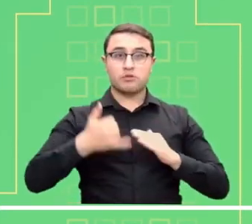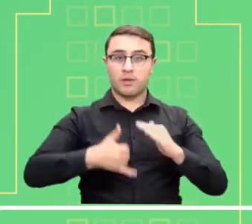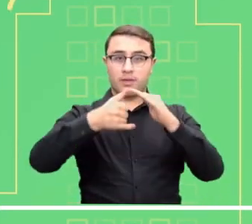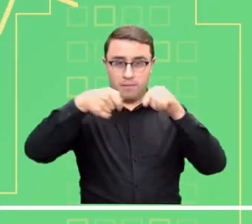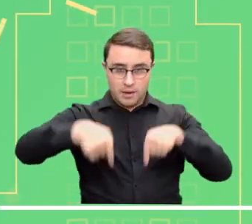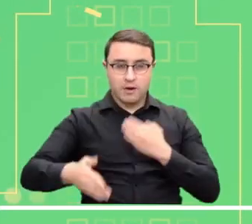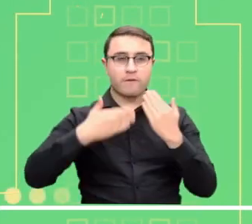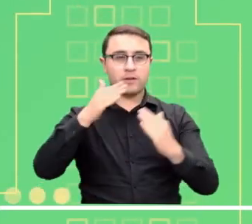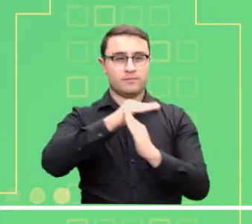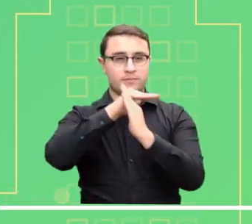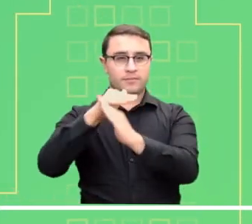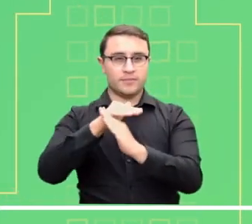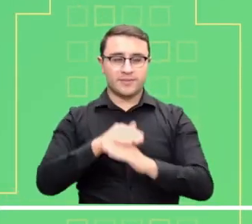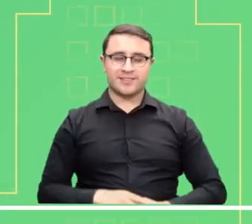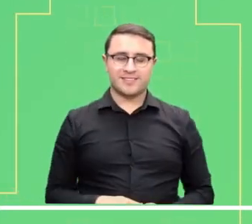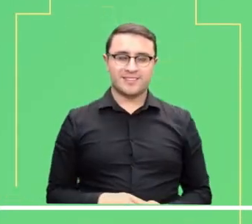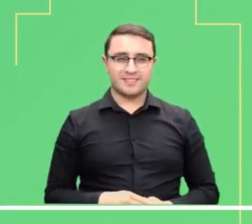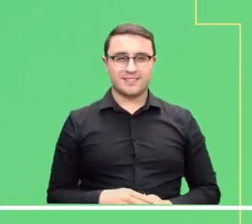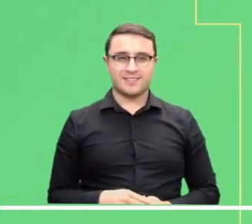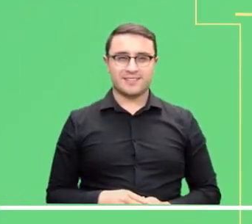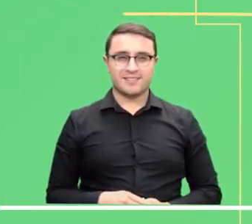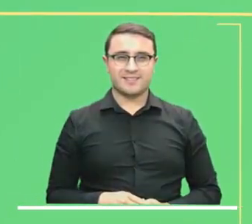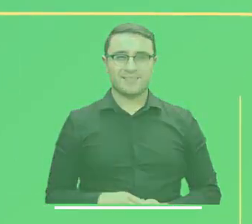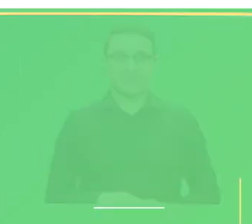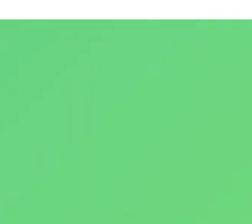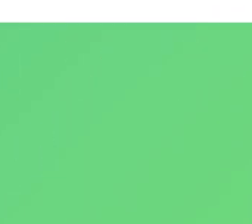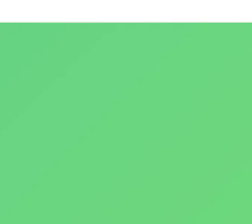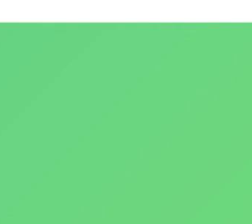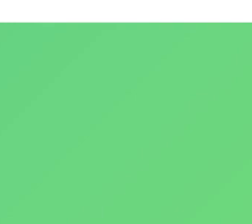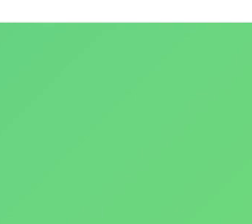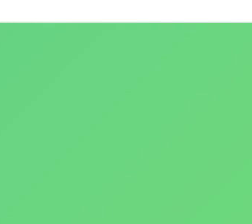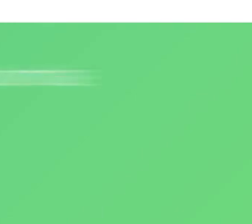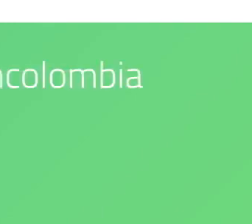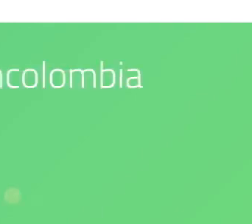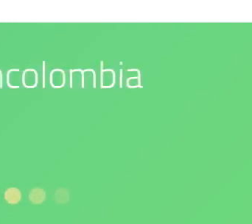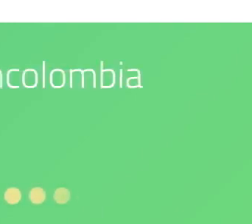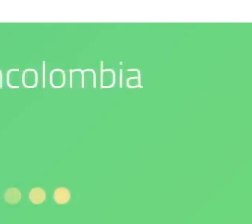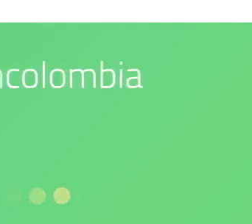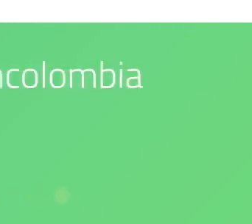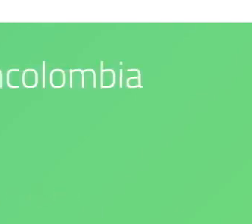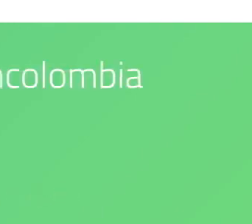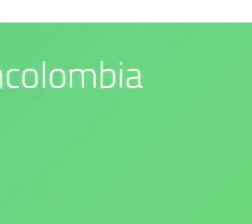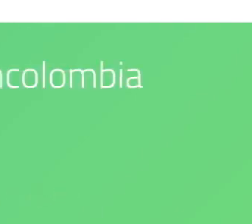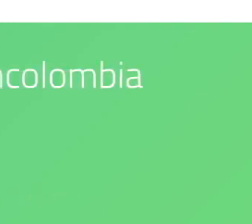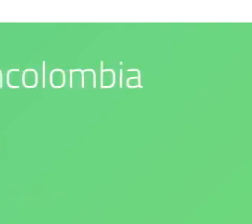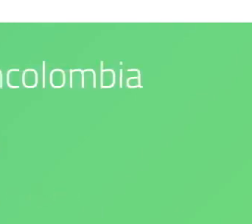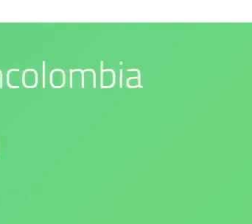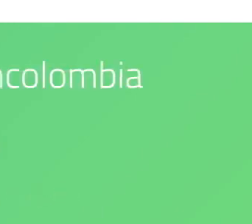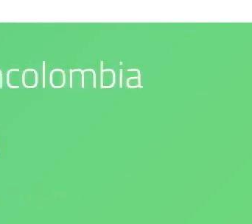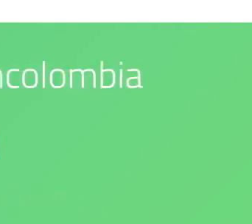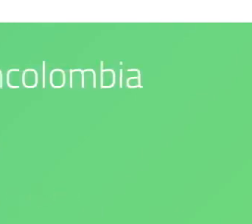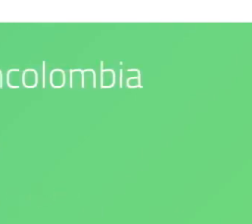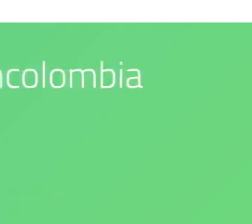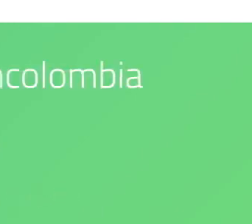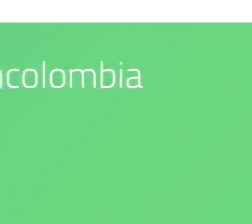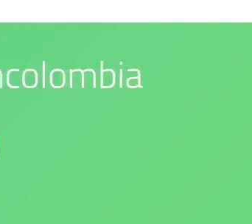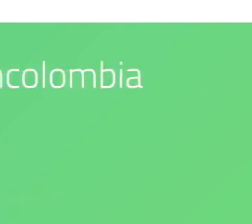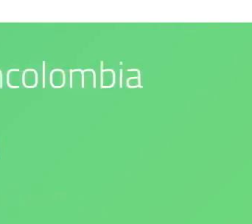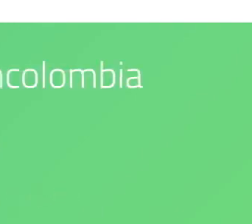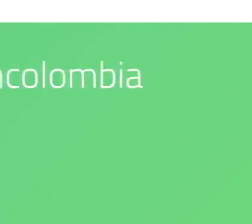Los esperamos en nuestras redes sociales. Nuestro compromiso es con el medio ambiente. IDEAM es confianza y prevención.